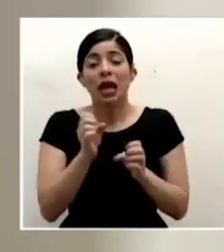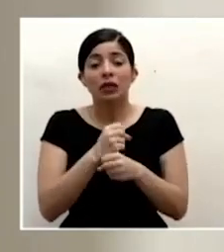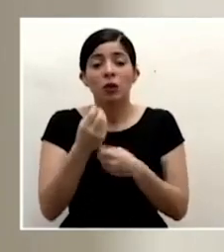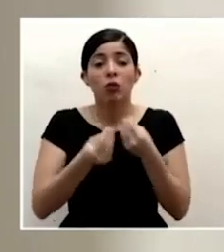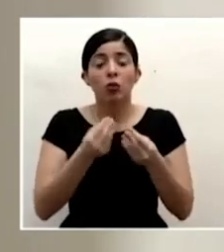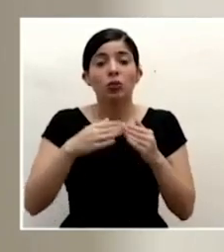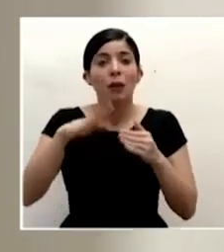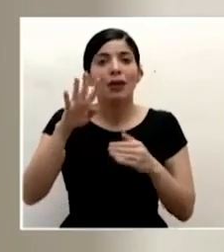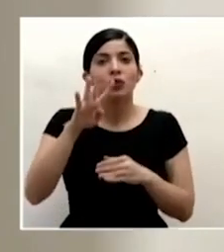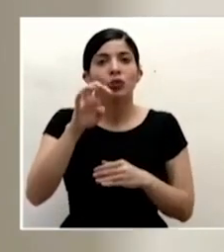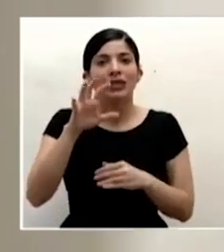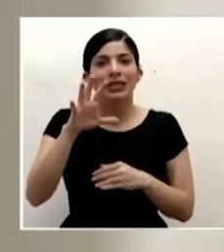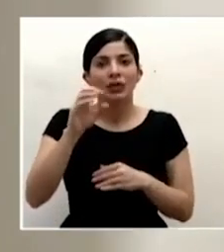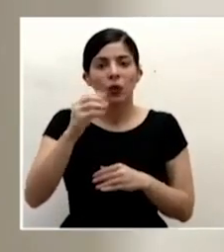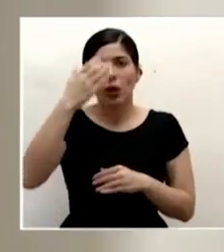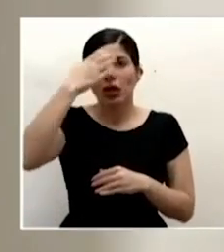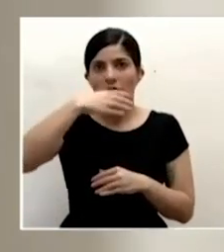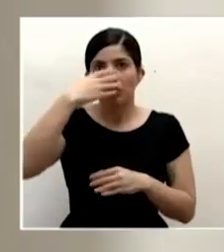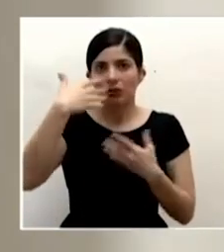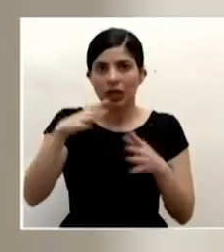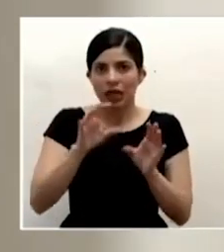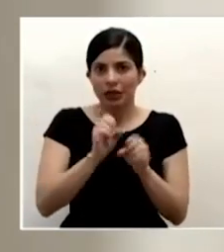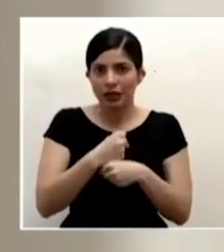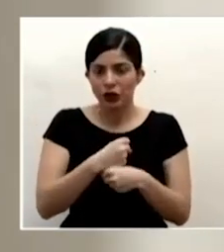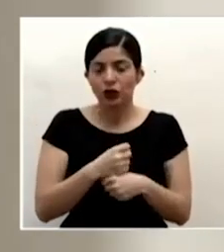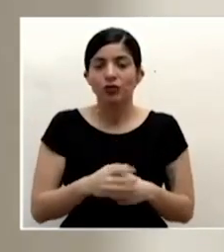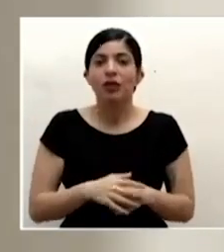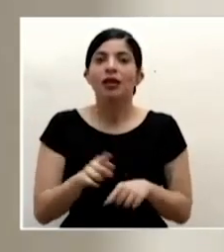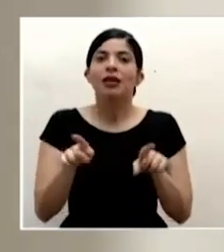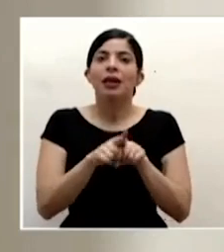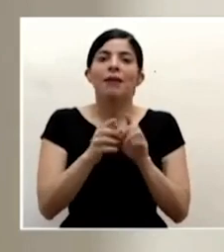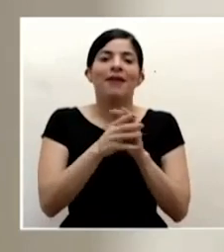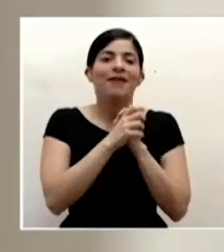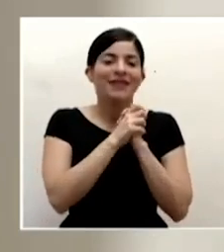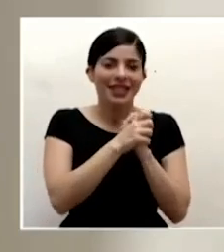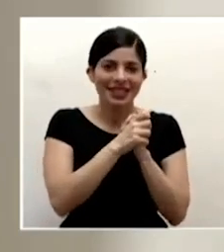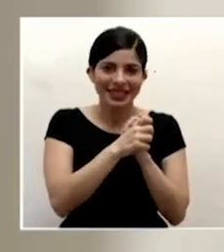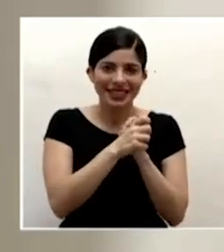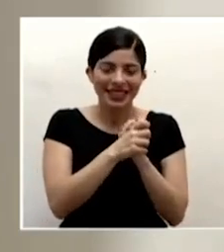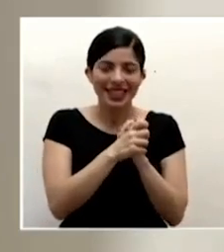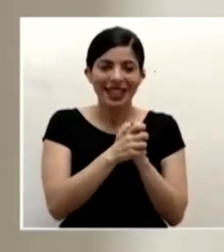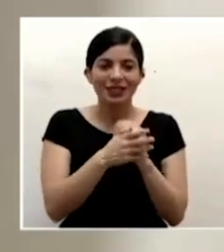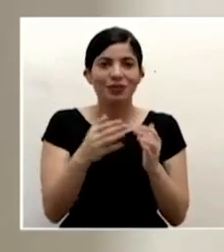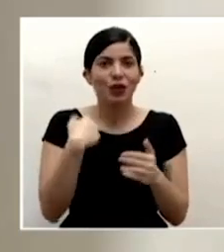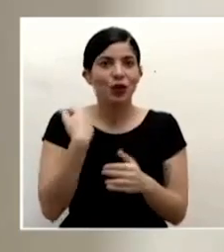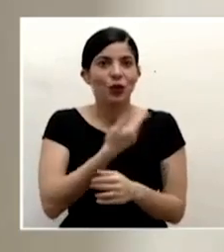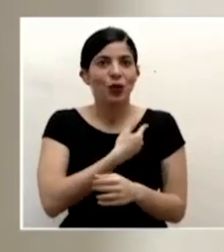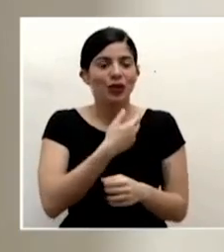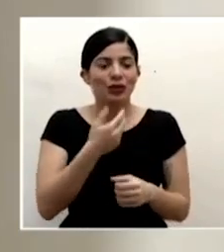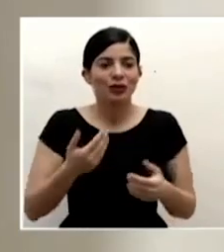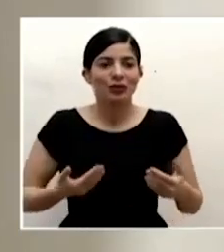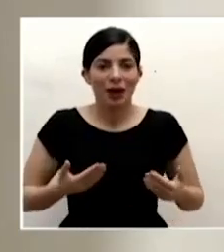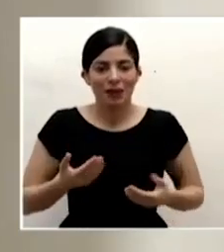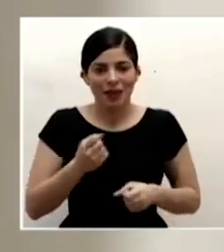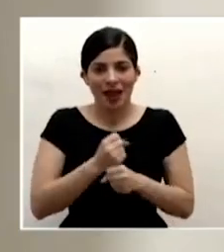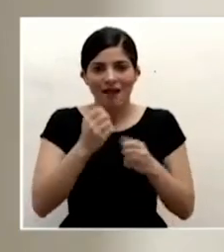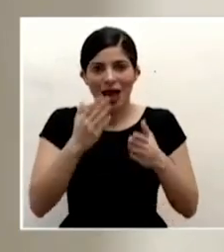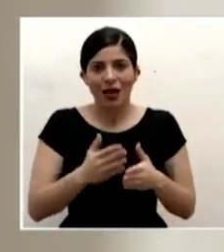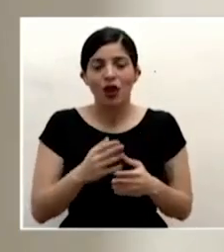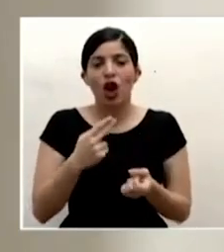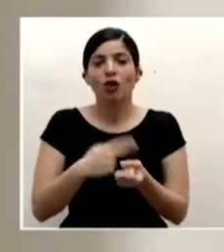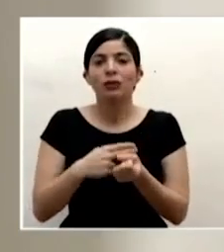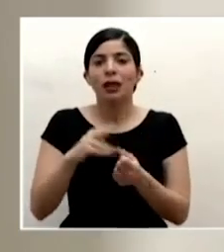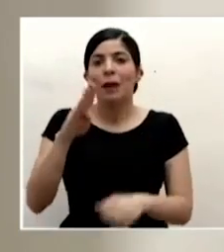cincuenta de estas caretas y felicitamos a nuestro personal del hospital blanco cervantes por esta